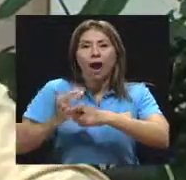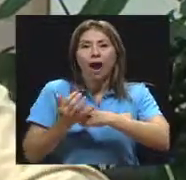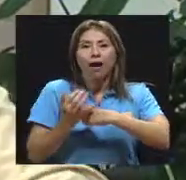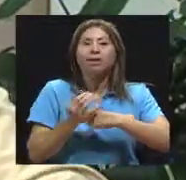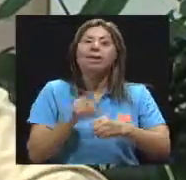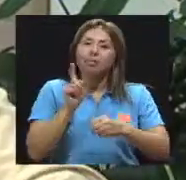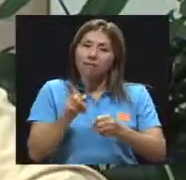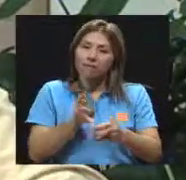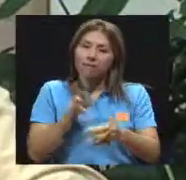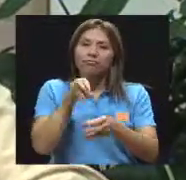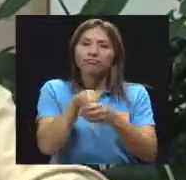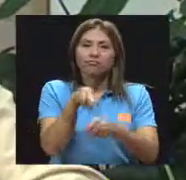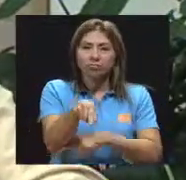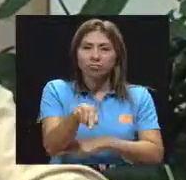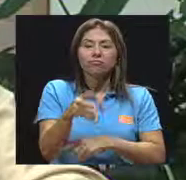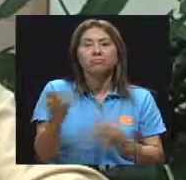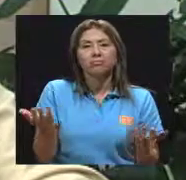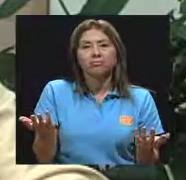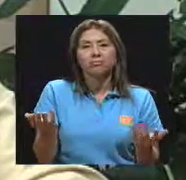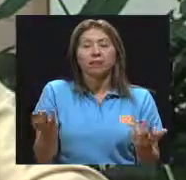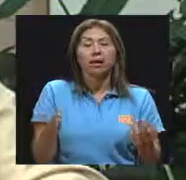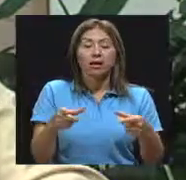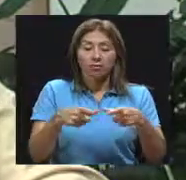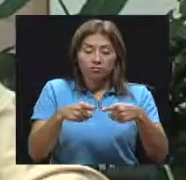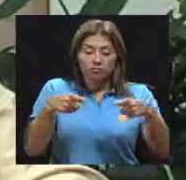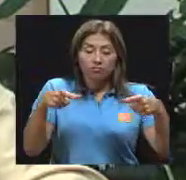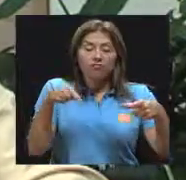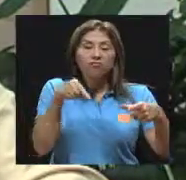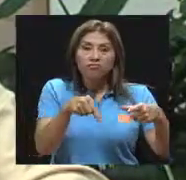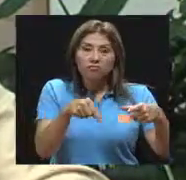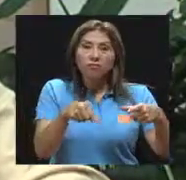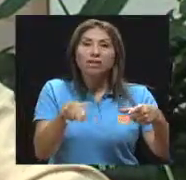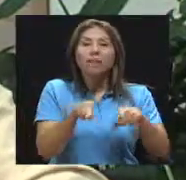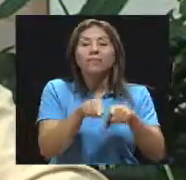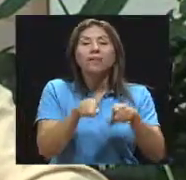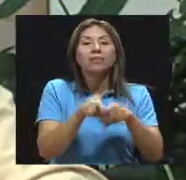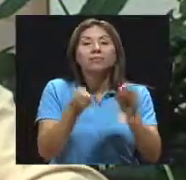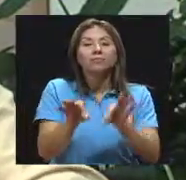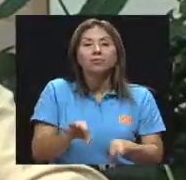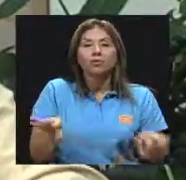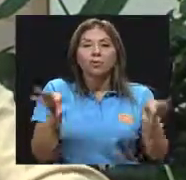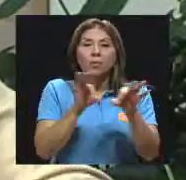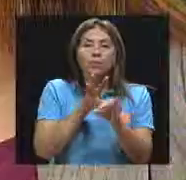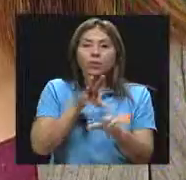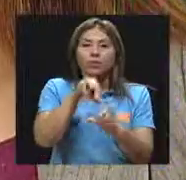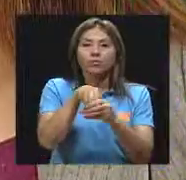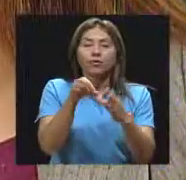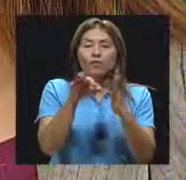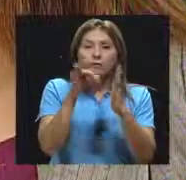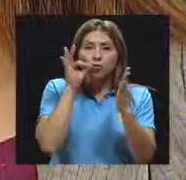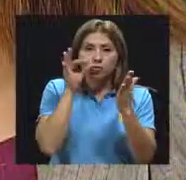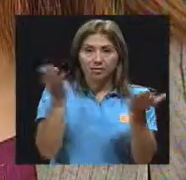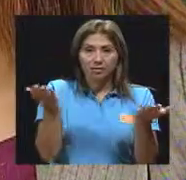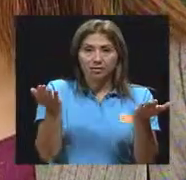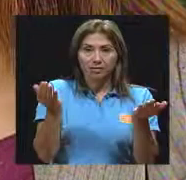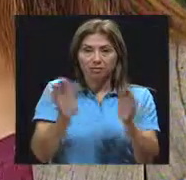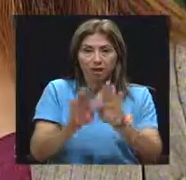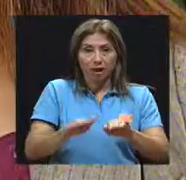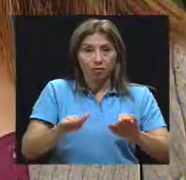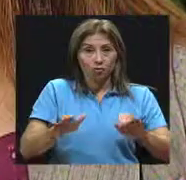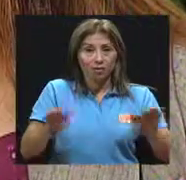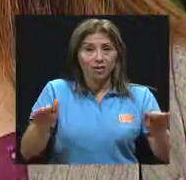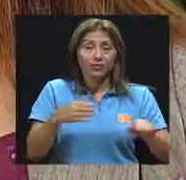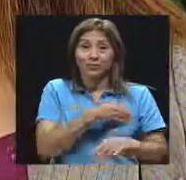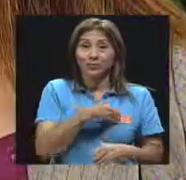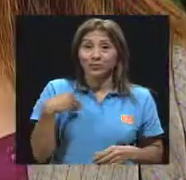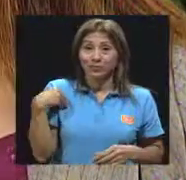incorporar eso también ahí. Y dentro de la alimentación saludable, las frutas. Porque los niños les gustan las